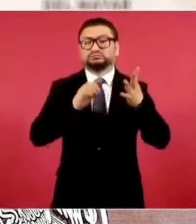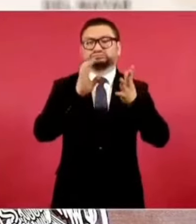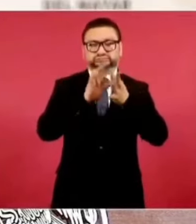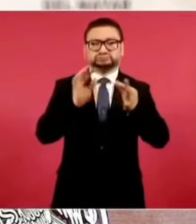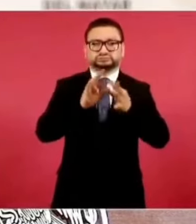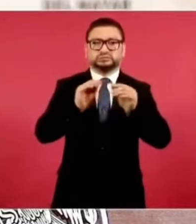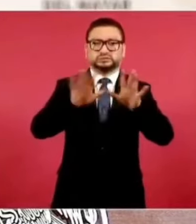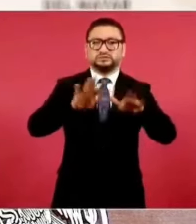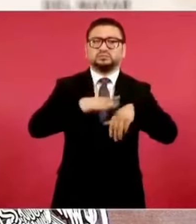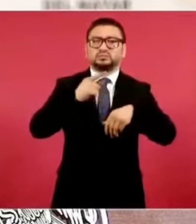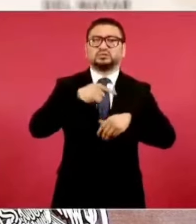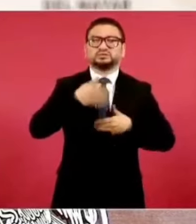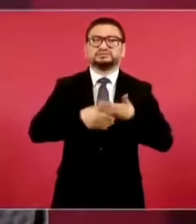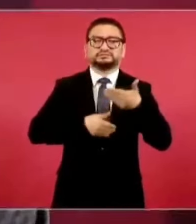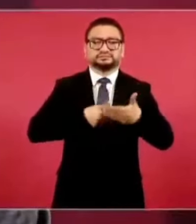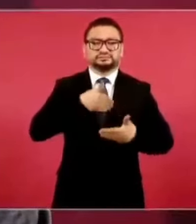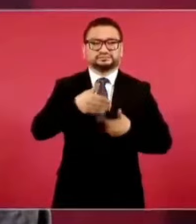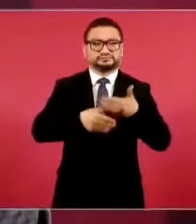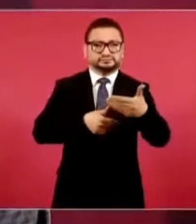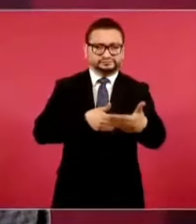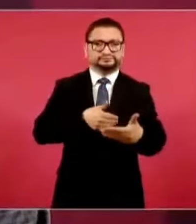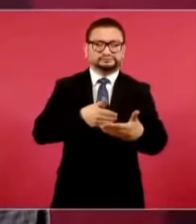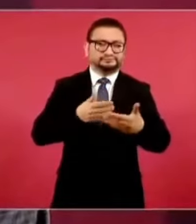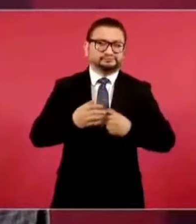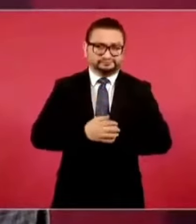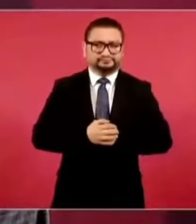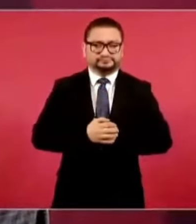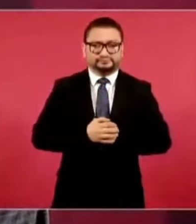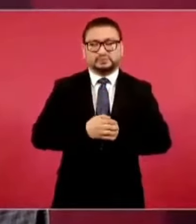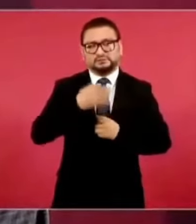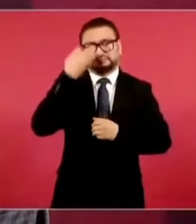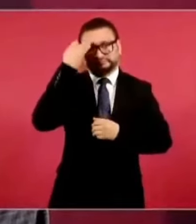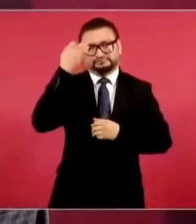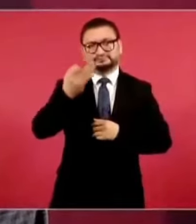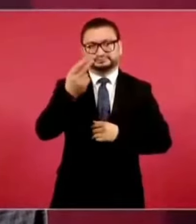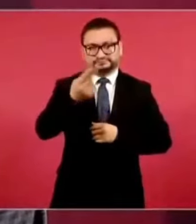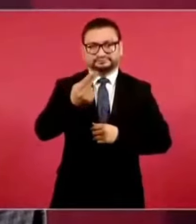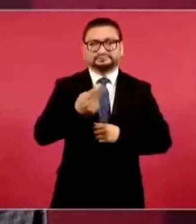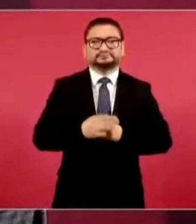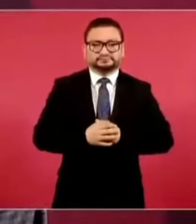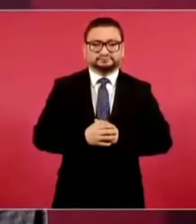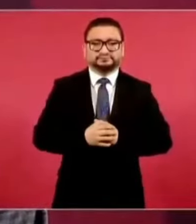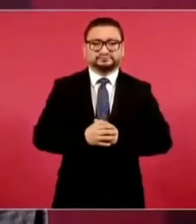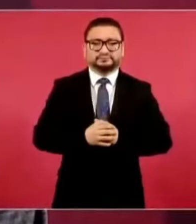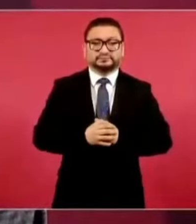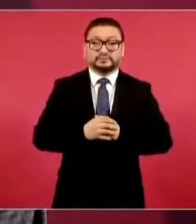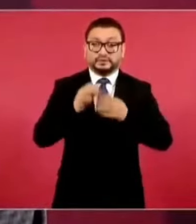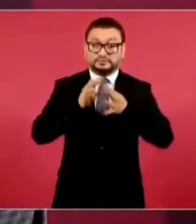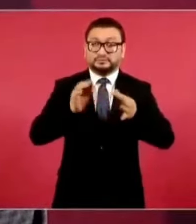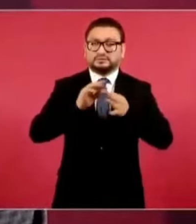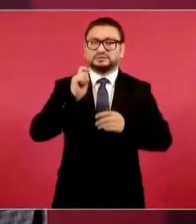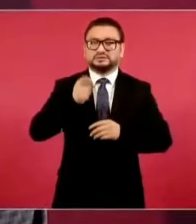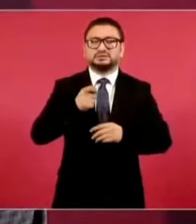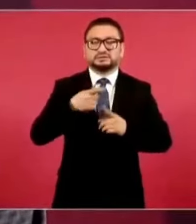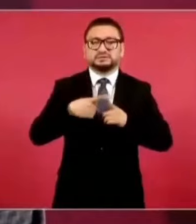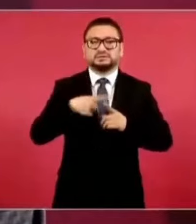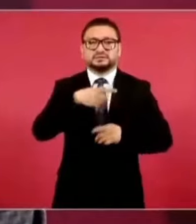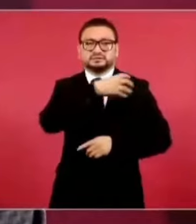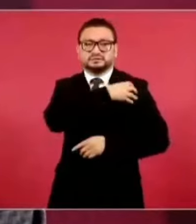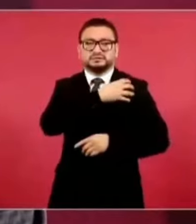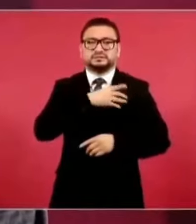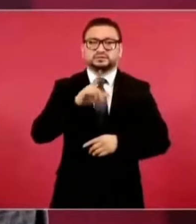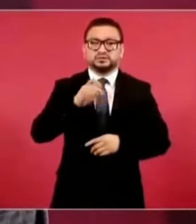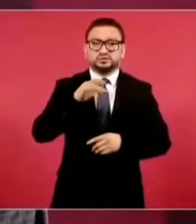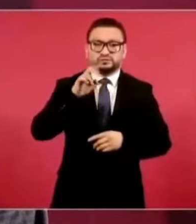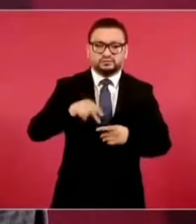en un proceso que tiene que ser de tiempo. Lo expondrán el general Lóman y